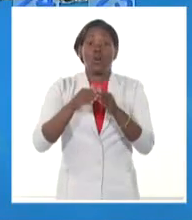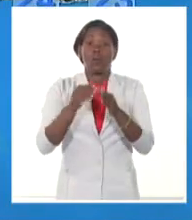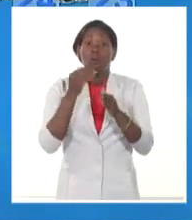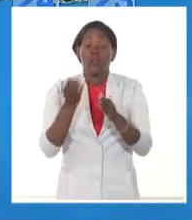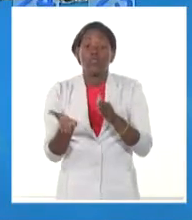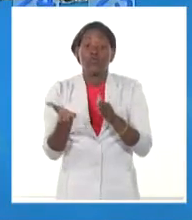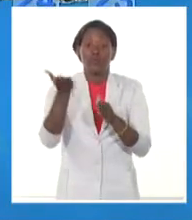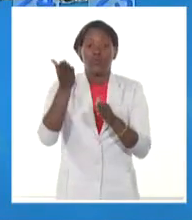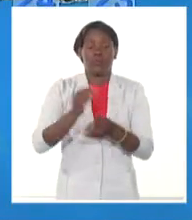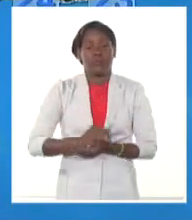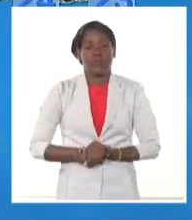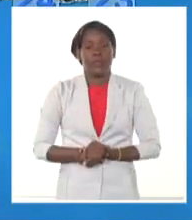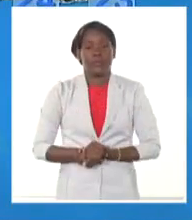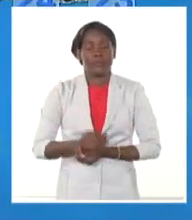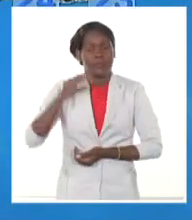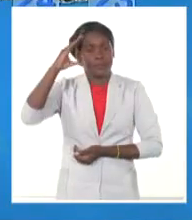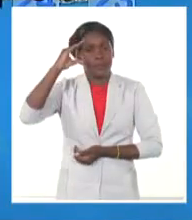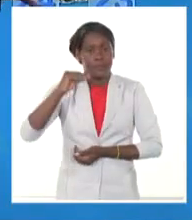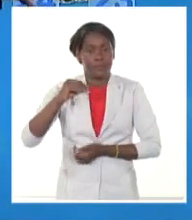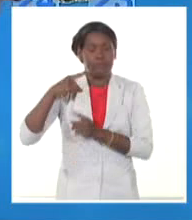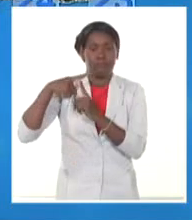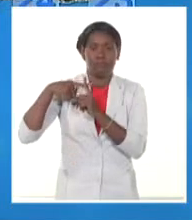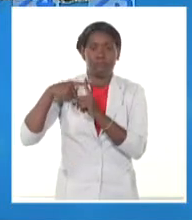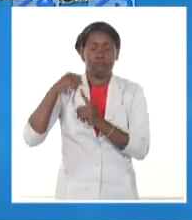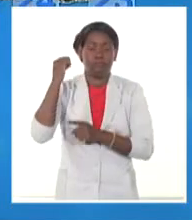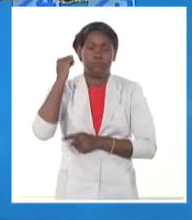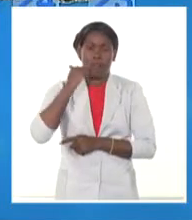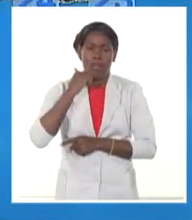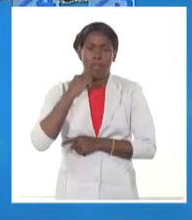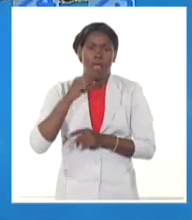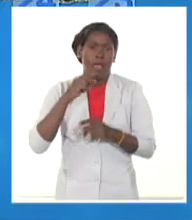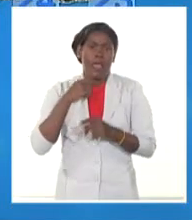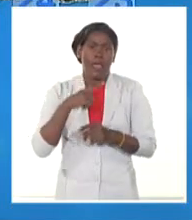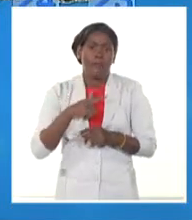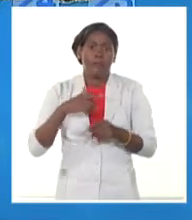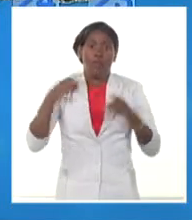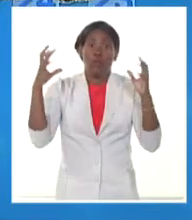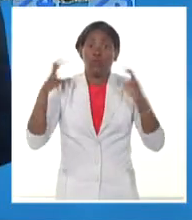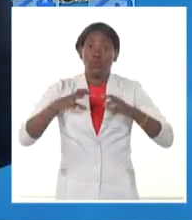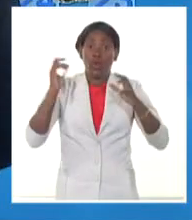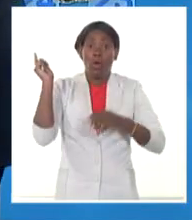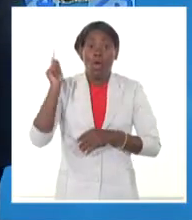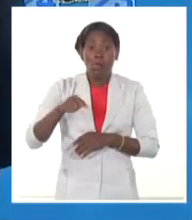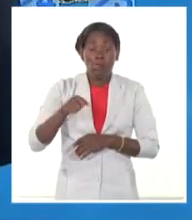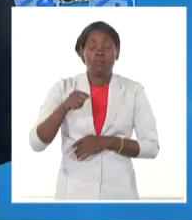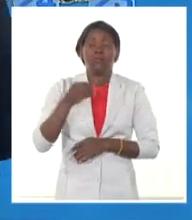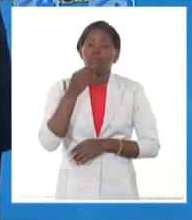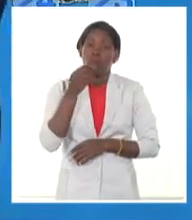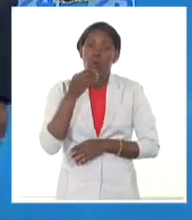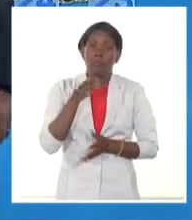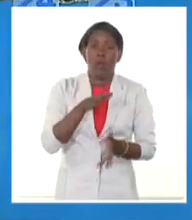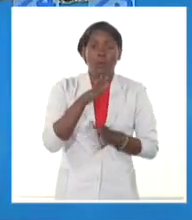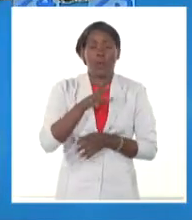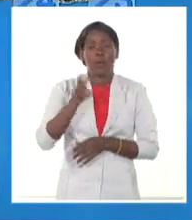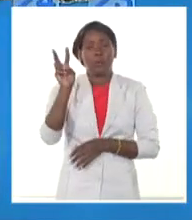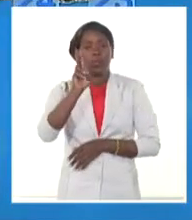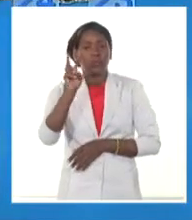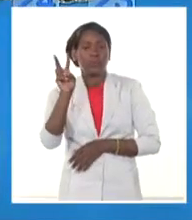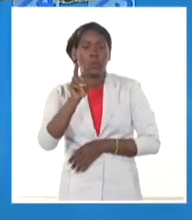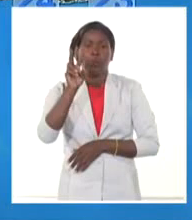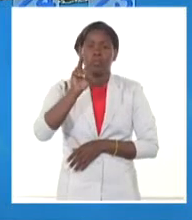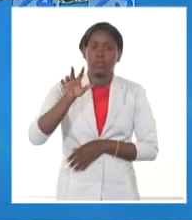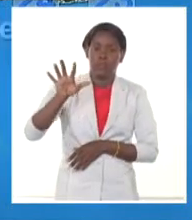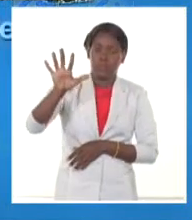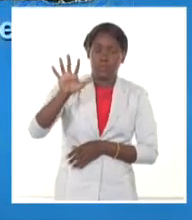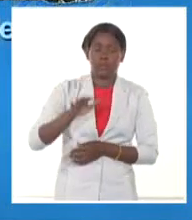la noche, los valores de temperatura más fresco donde llueva, donde esté el nublado, pero en general estarán entre 22 y hasta 25